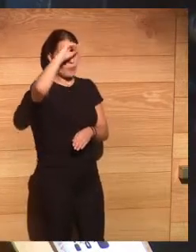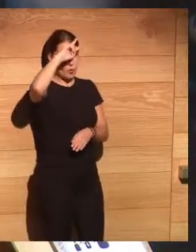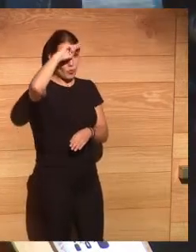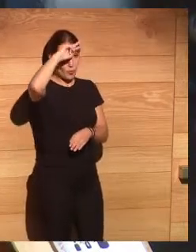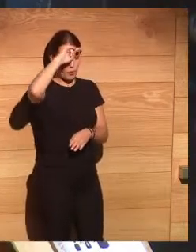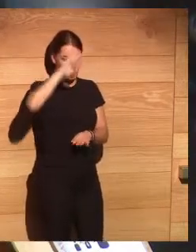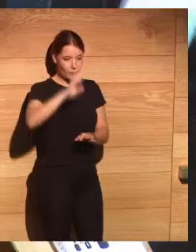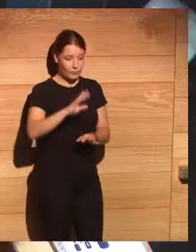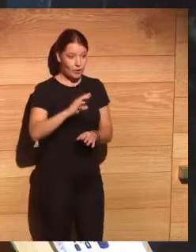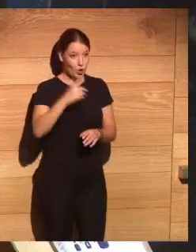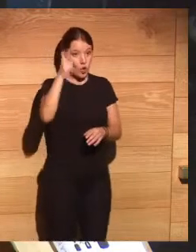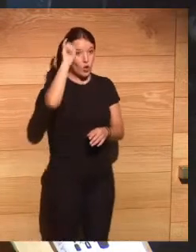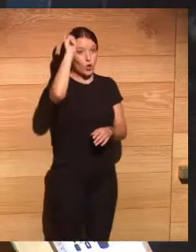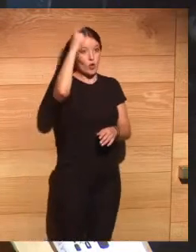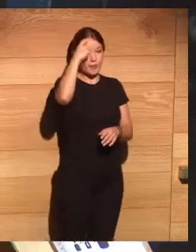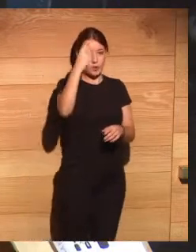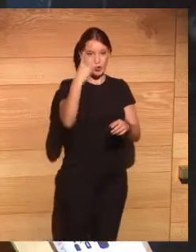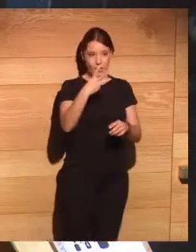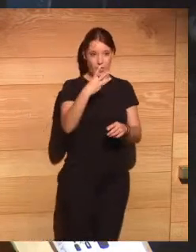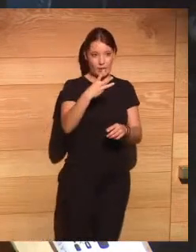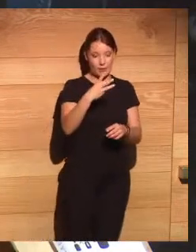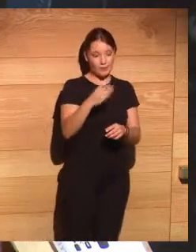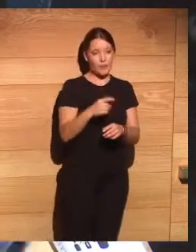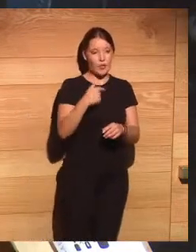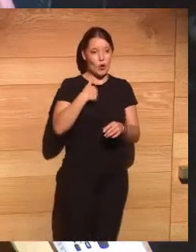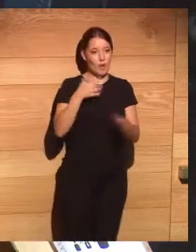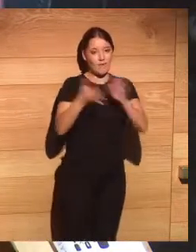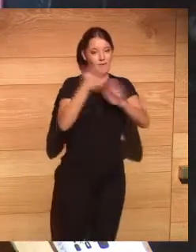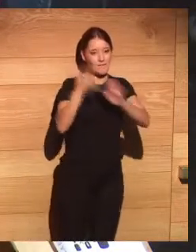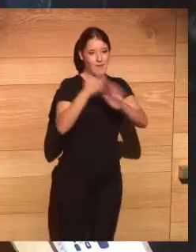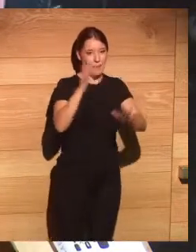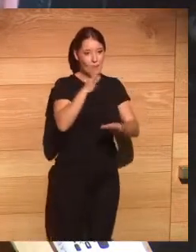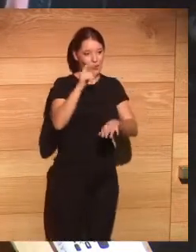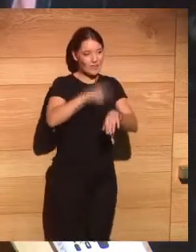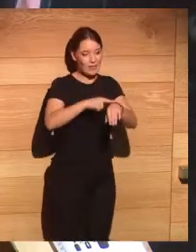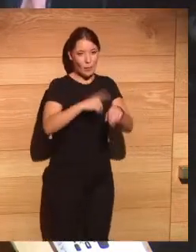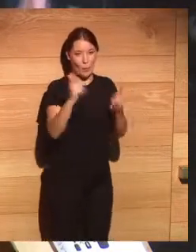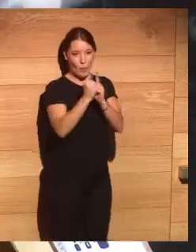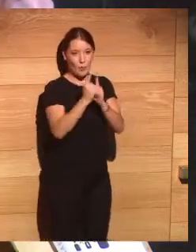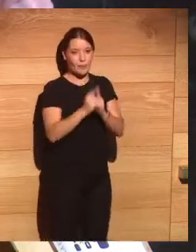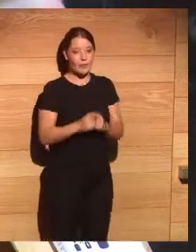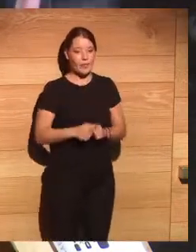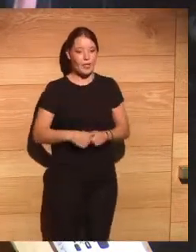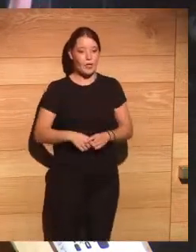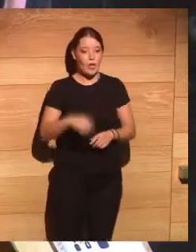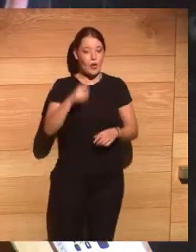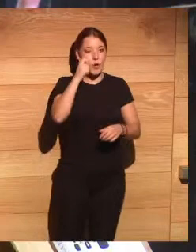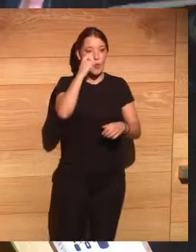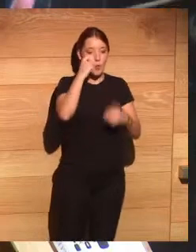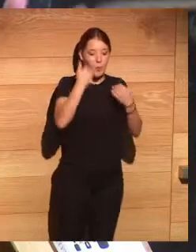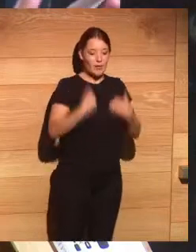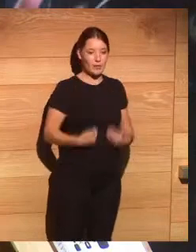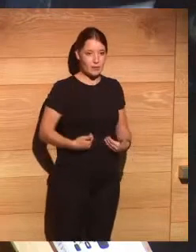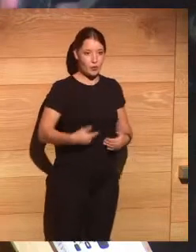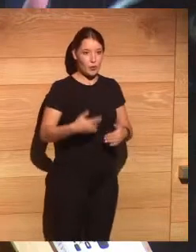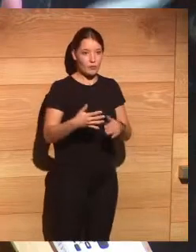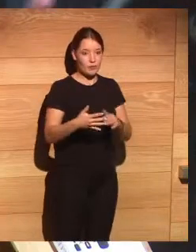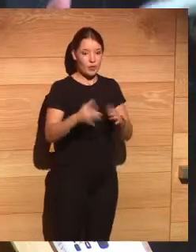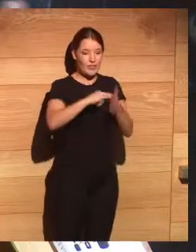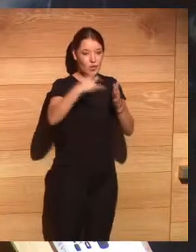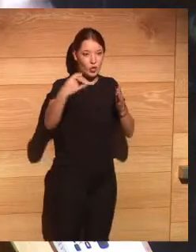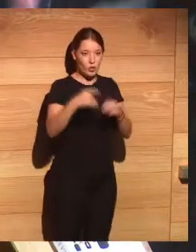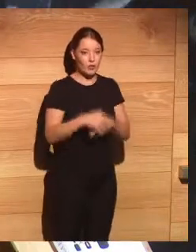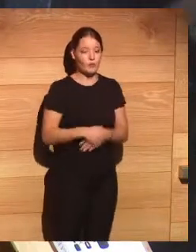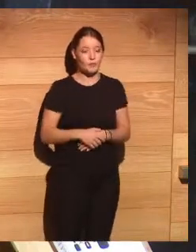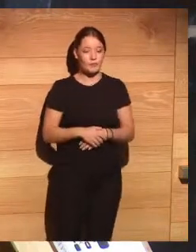esos tres conceptos que salen y yo lo voy a decir rápidamente porque vamos mal de tiempo el concepto de humanismo tecnológico muchos estamos defendiendo y ahora bueno ahora van que lo ha